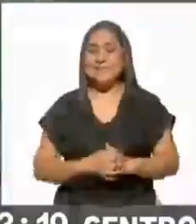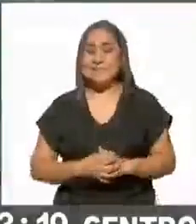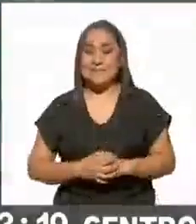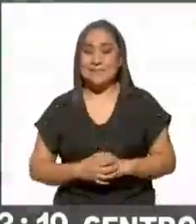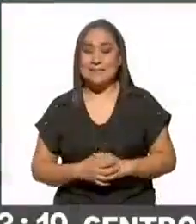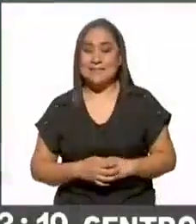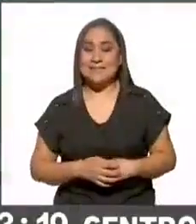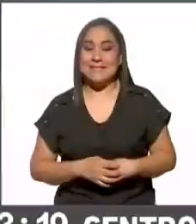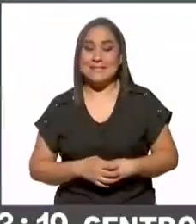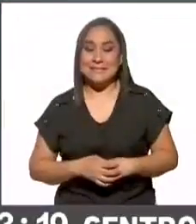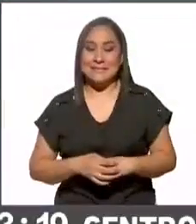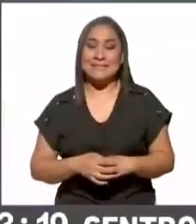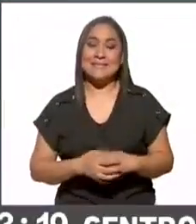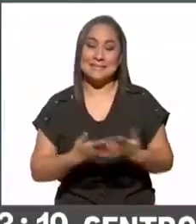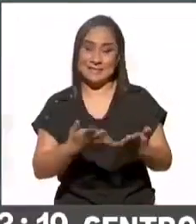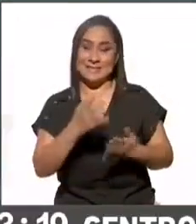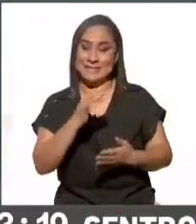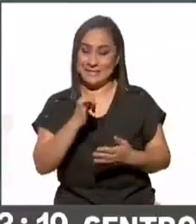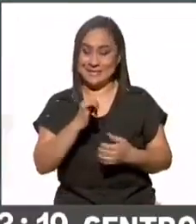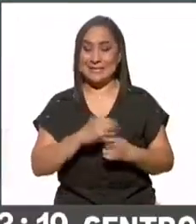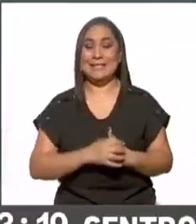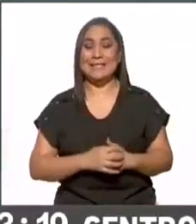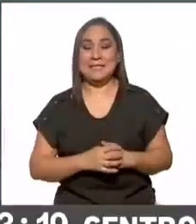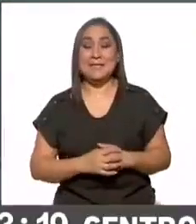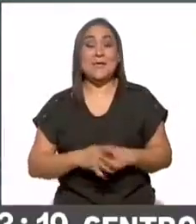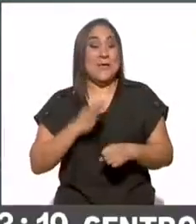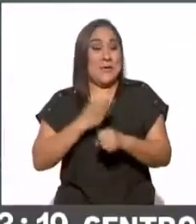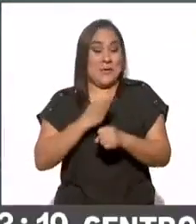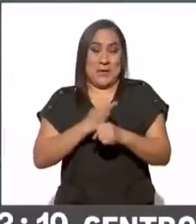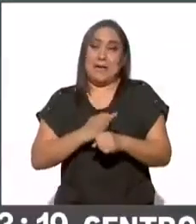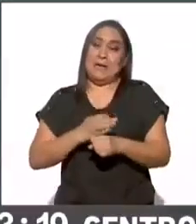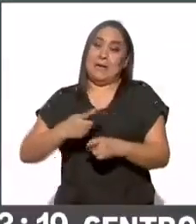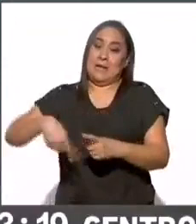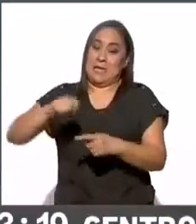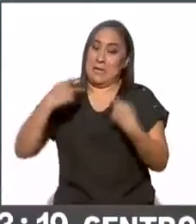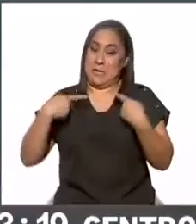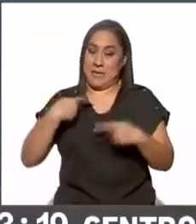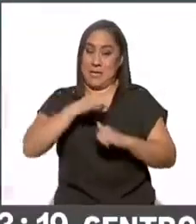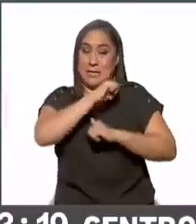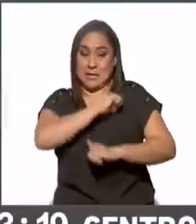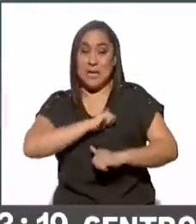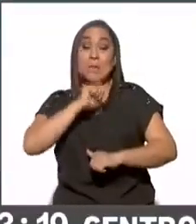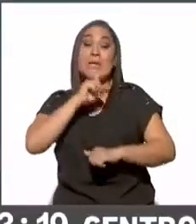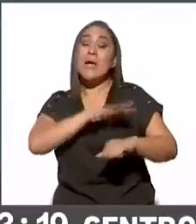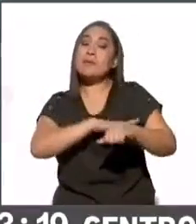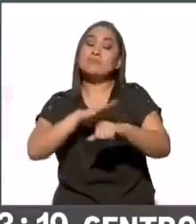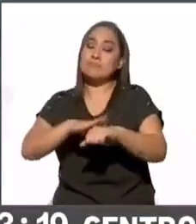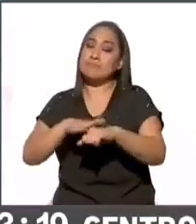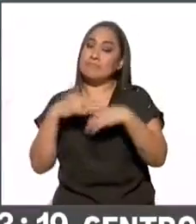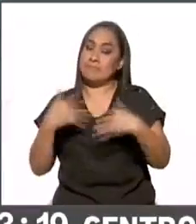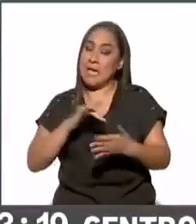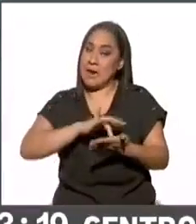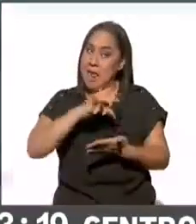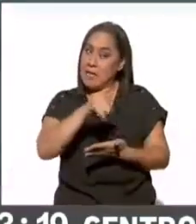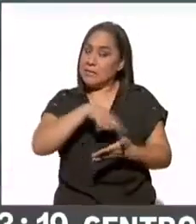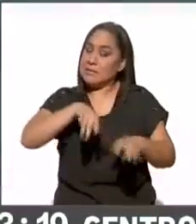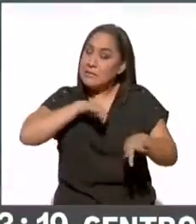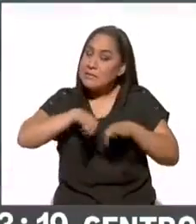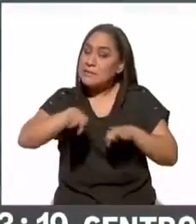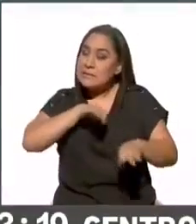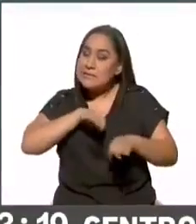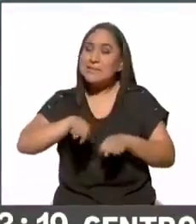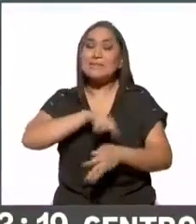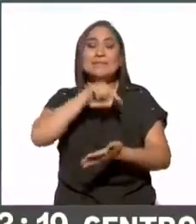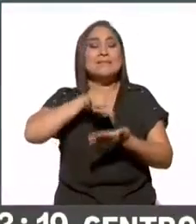Bueno, efectivamente, además de las autoridades, también destacar este esfuerzo que ustedes están haciendo desde este